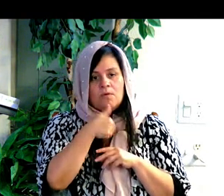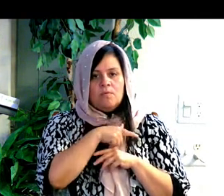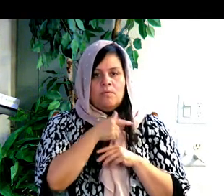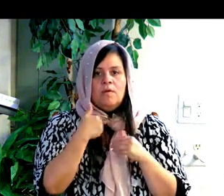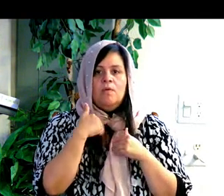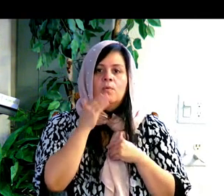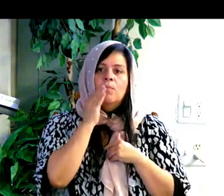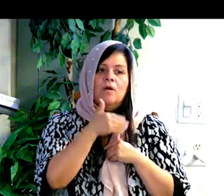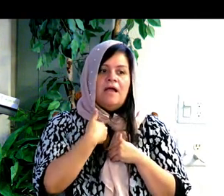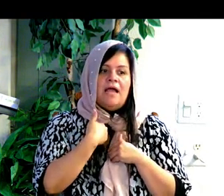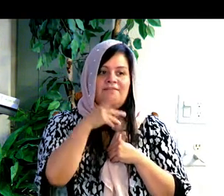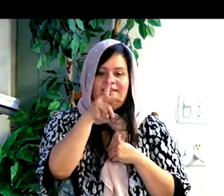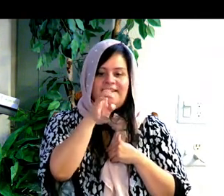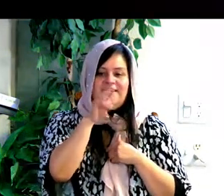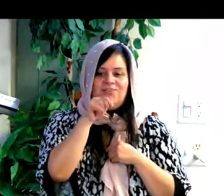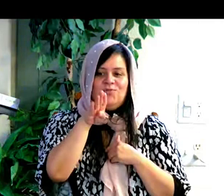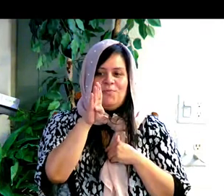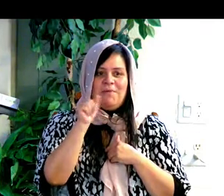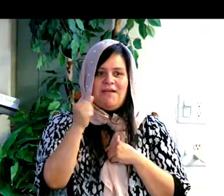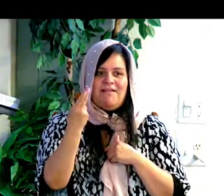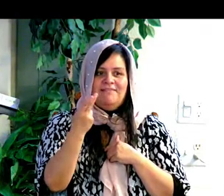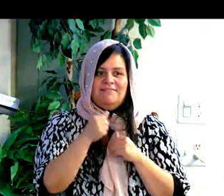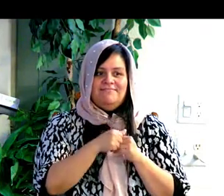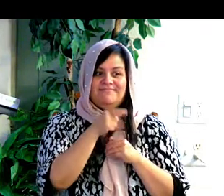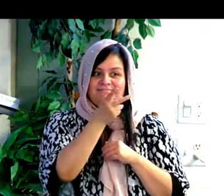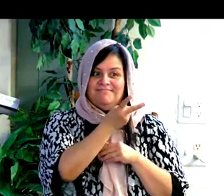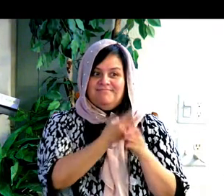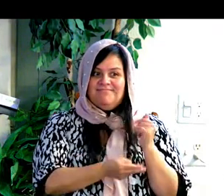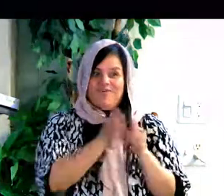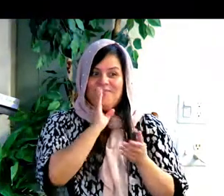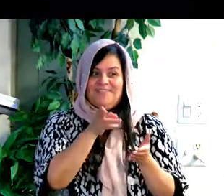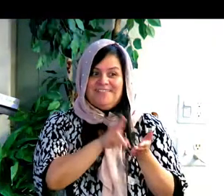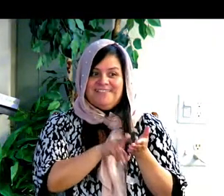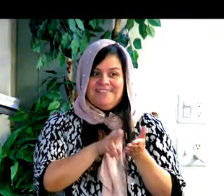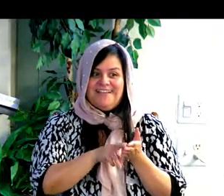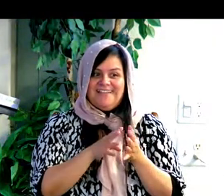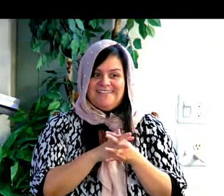Y mañana vamos a tener una ketubah y van a firmar.